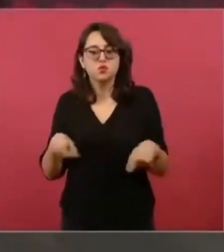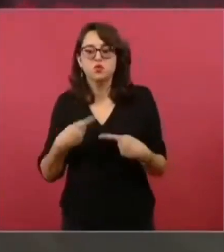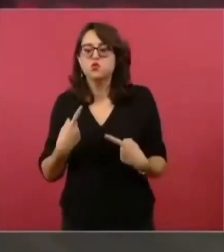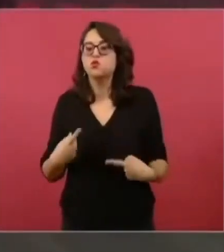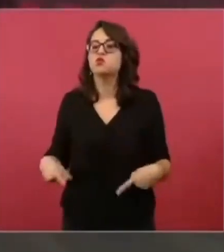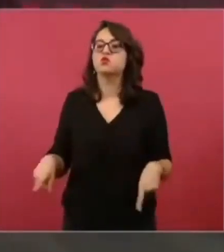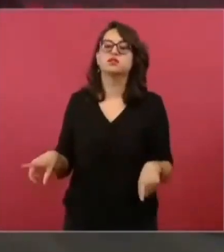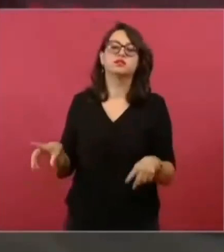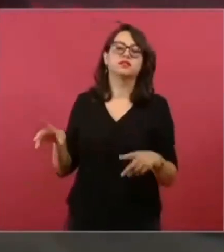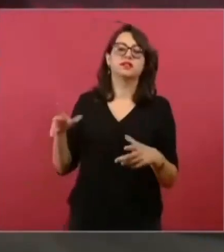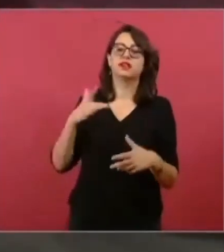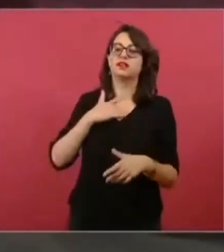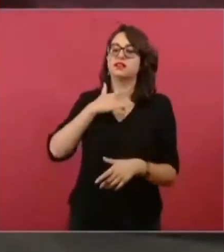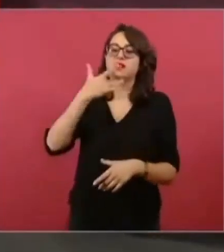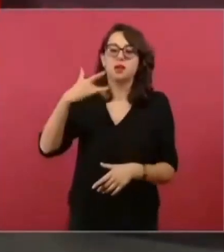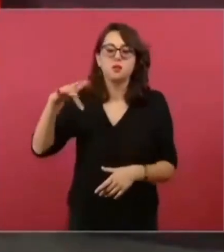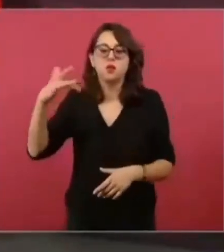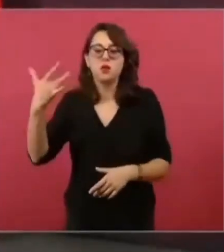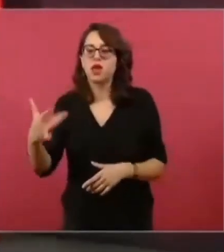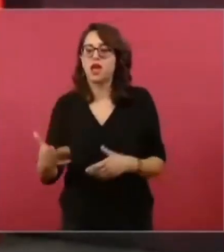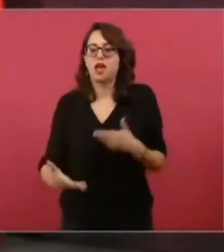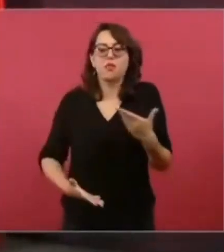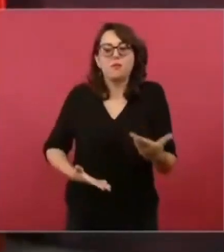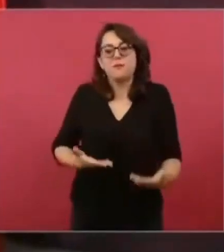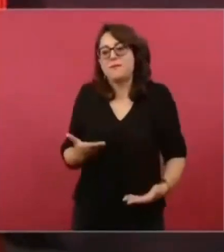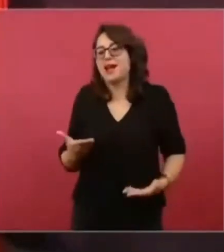y cómo no bailar?